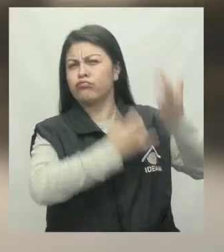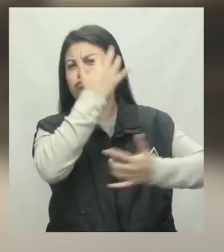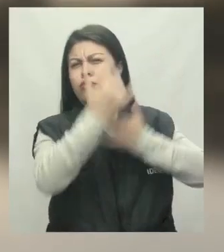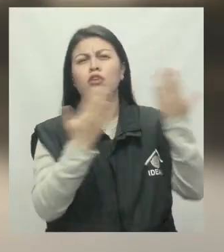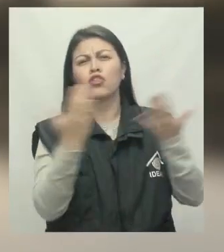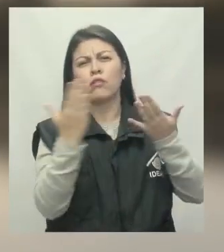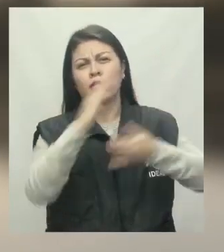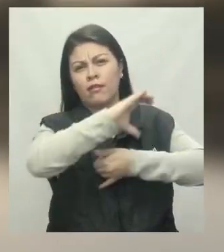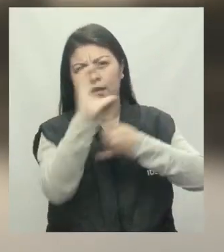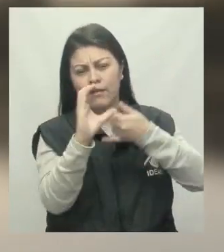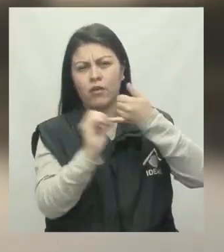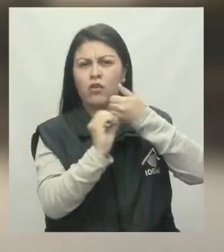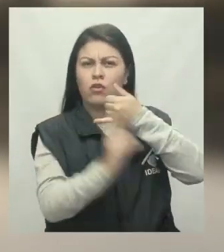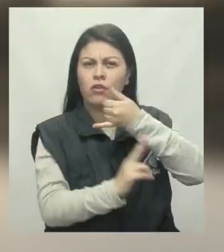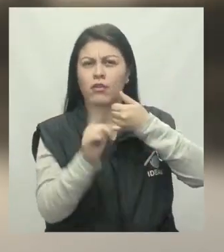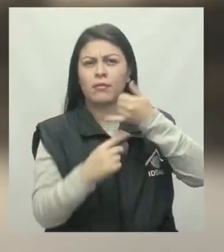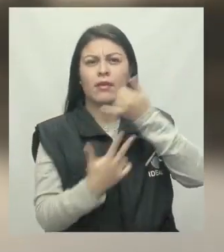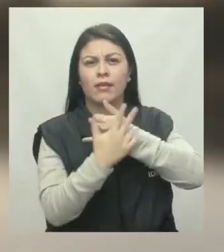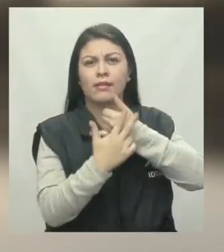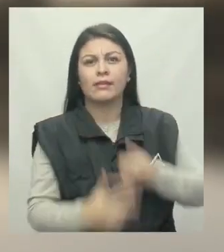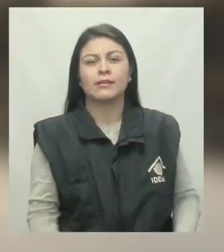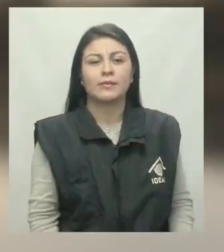el Caribe, la Orinoquía y la zona andina